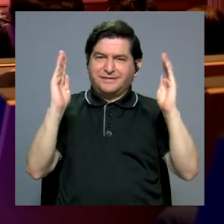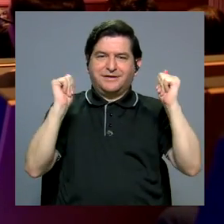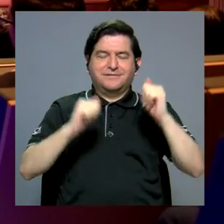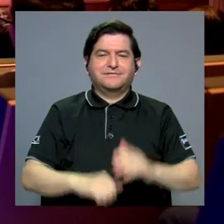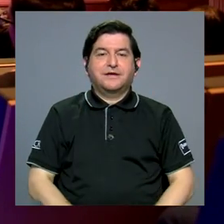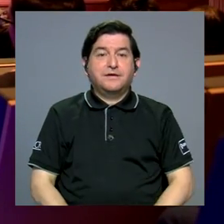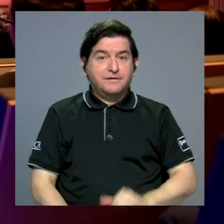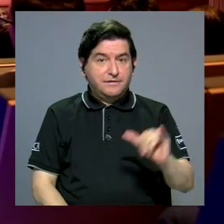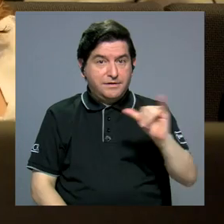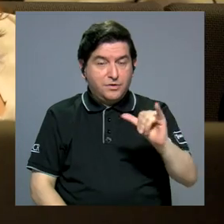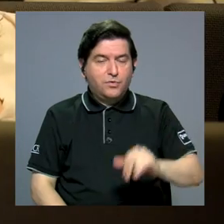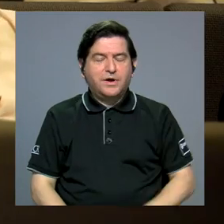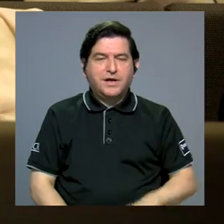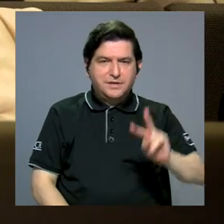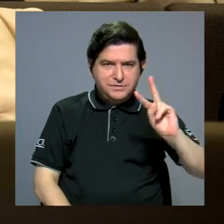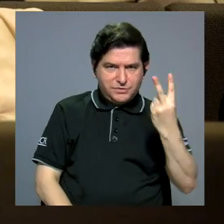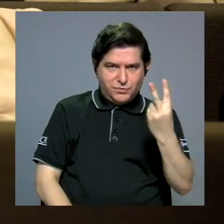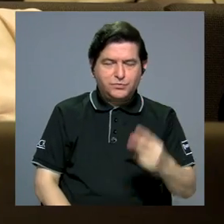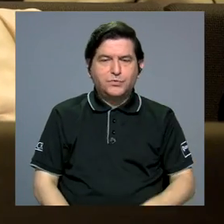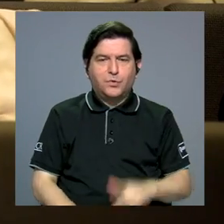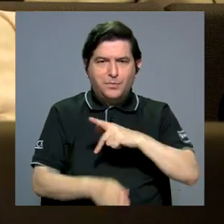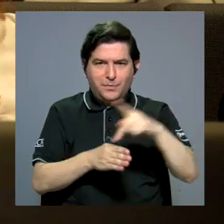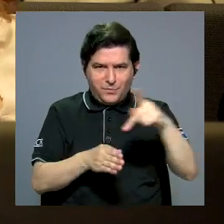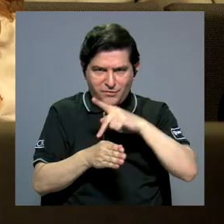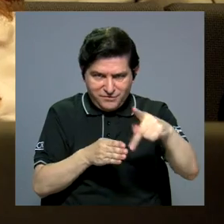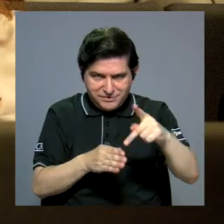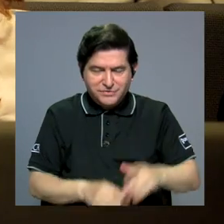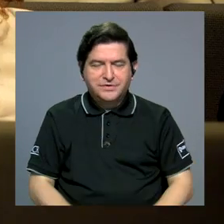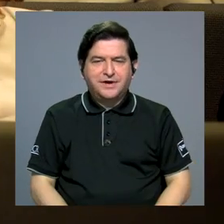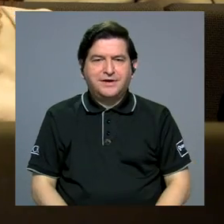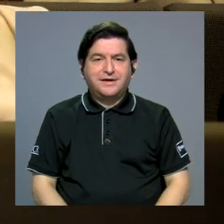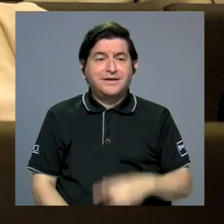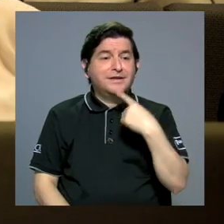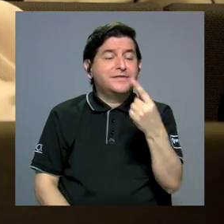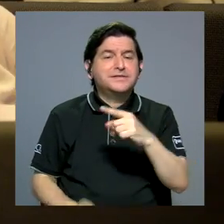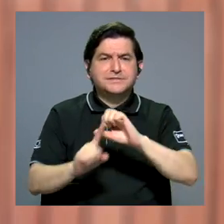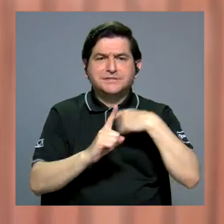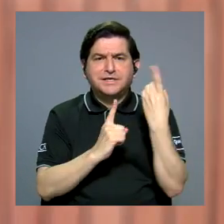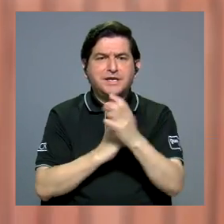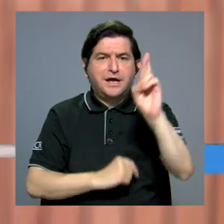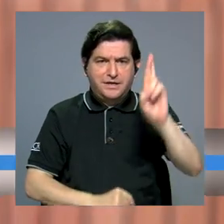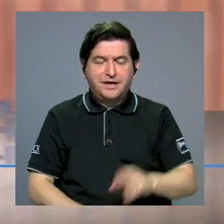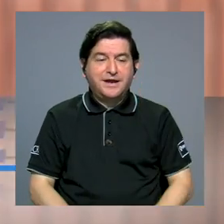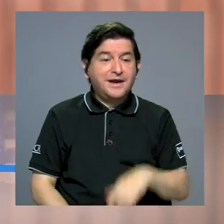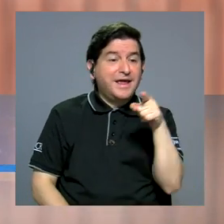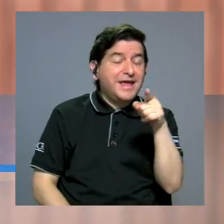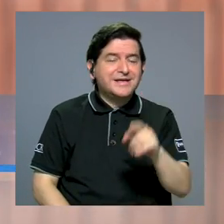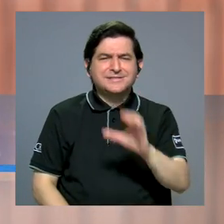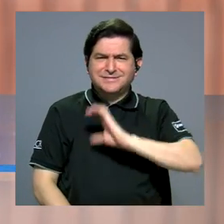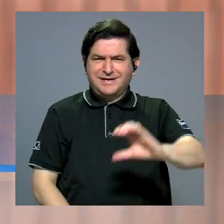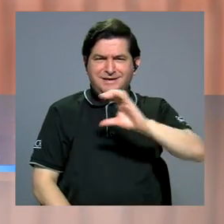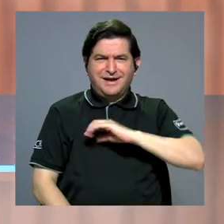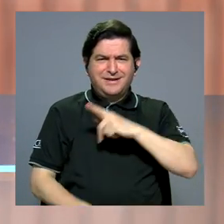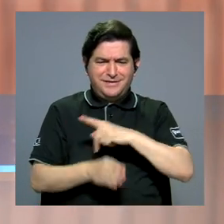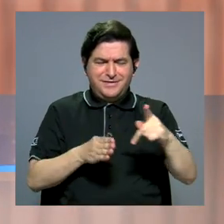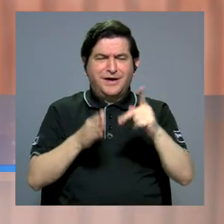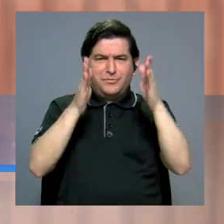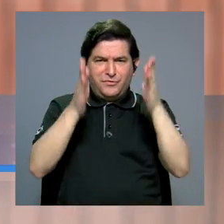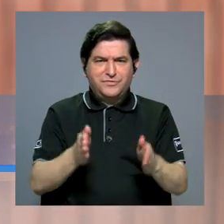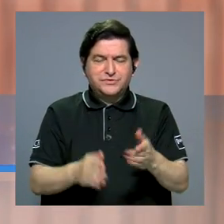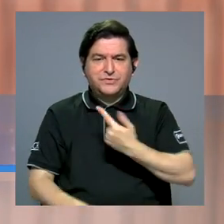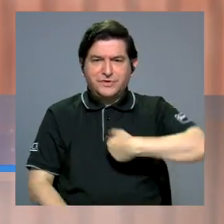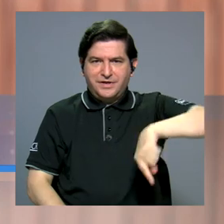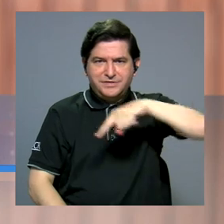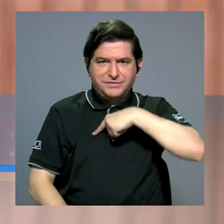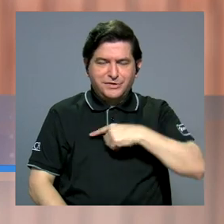grande. También desde un punto de vista como profesional, el poder llegar y decirle a la sociedad costarricense, esta es la calidad de profesionales